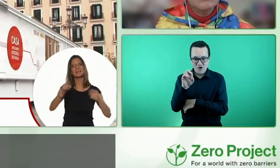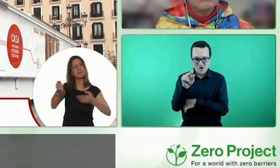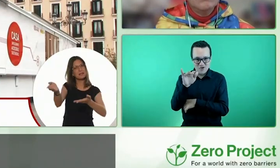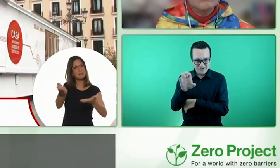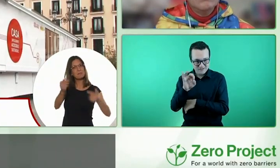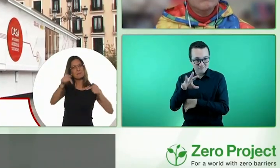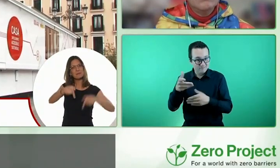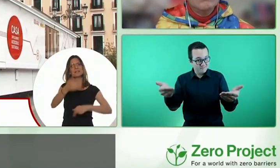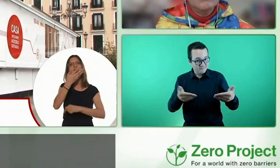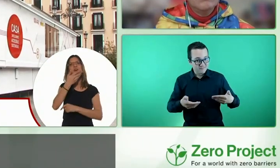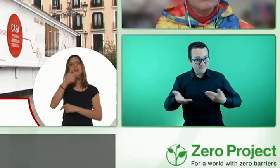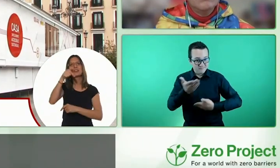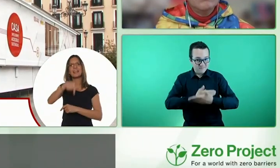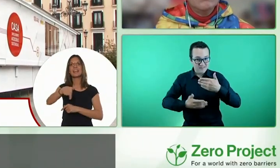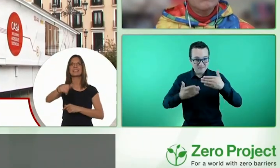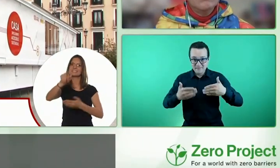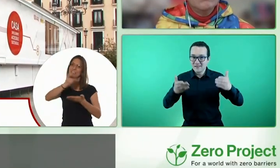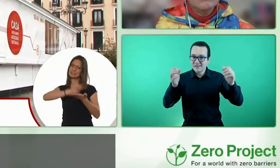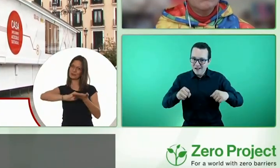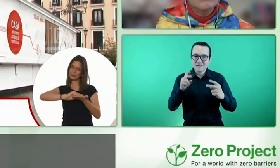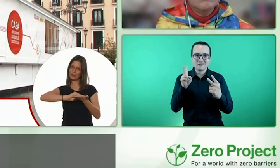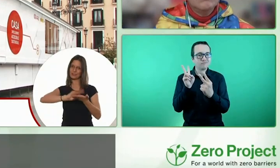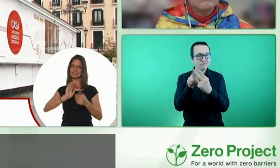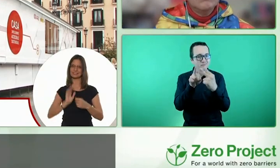y te invitan a conocer estas soluciones.